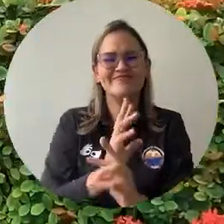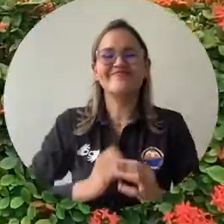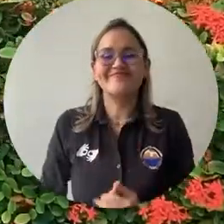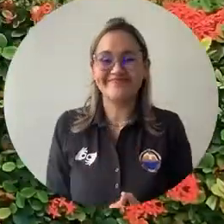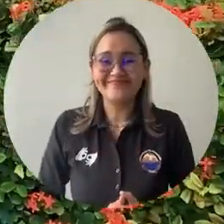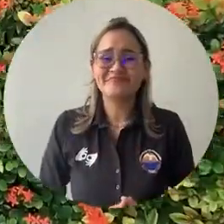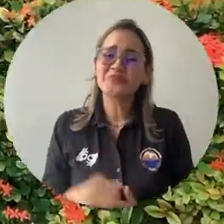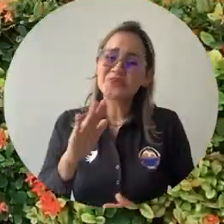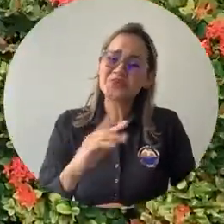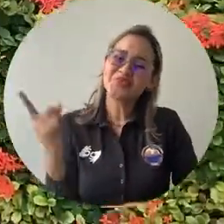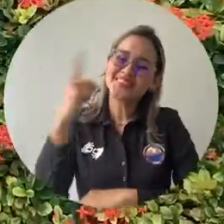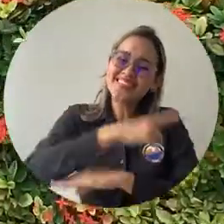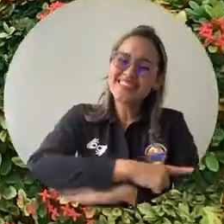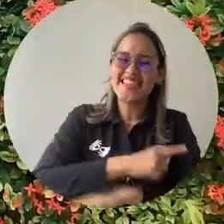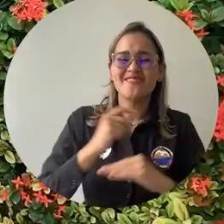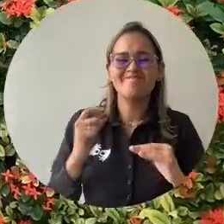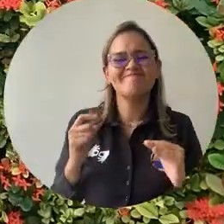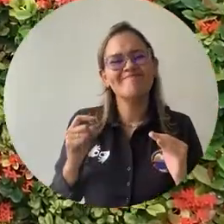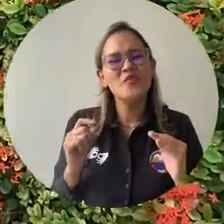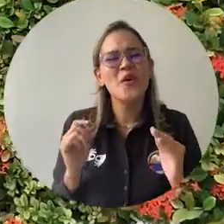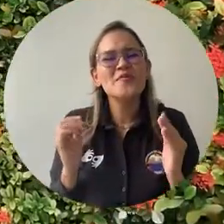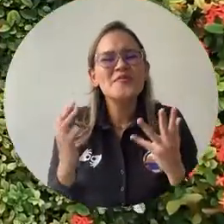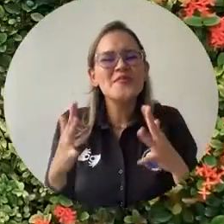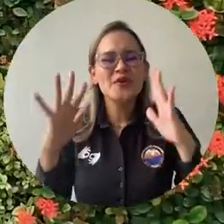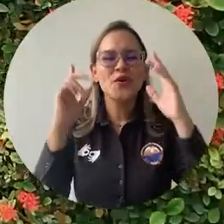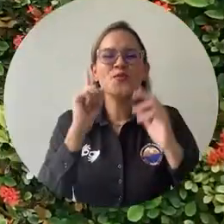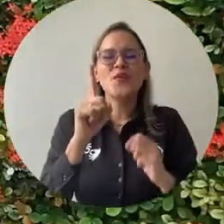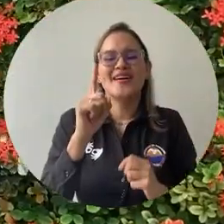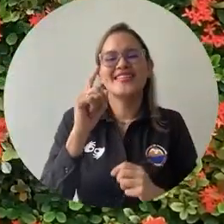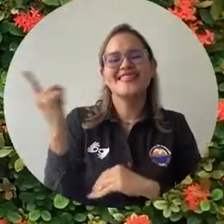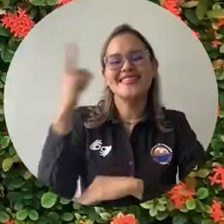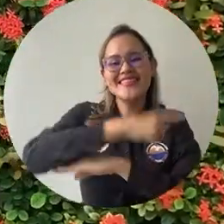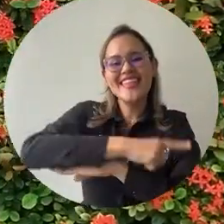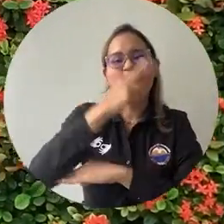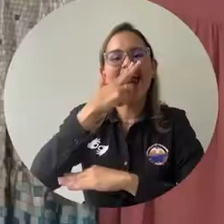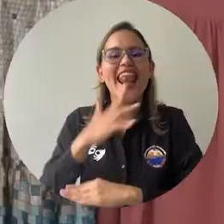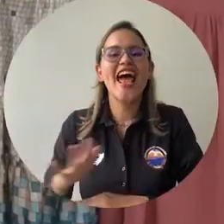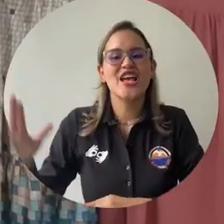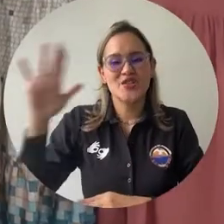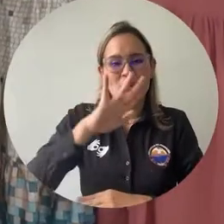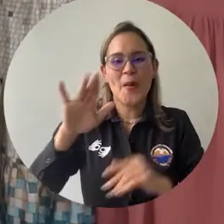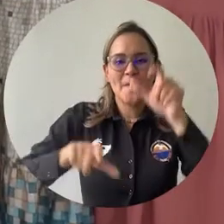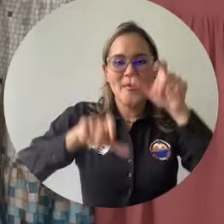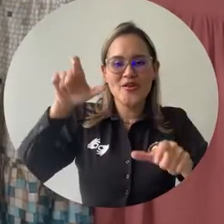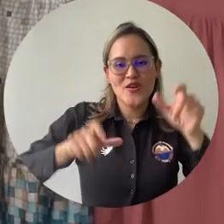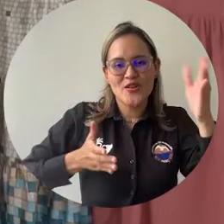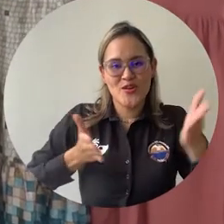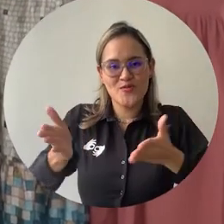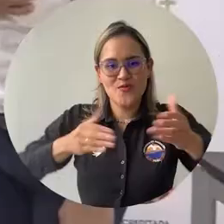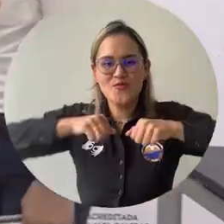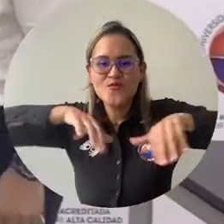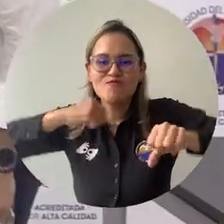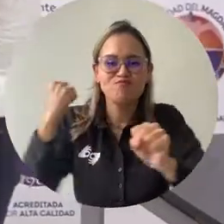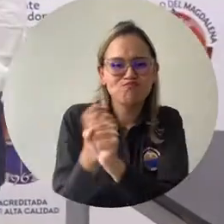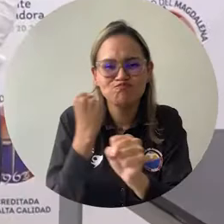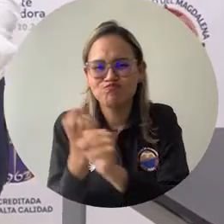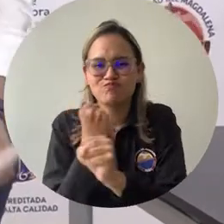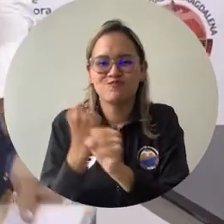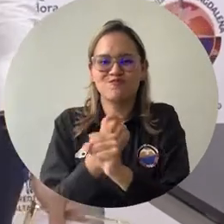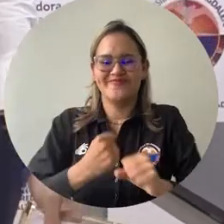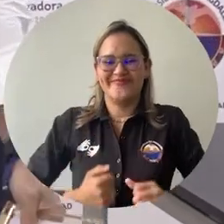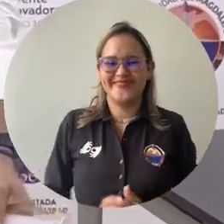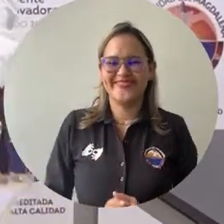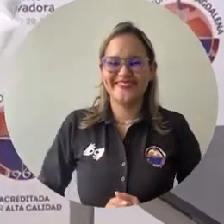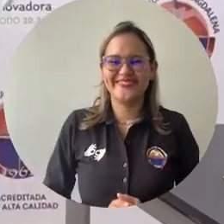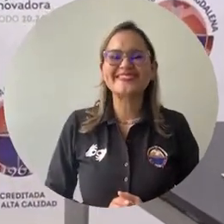de distinción se realizó como parte de la conmemoración del Día Nacional del Servidor Público. Nuestra Casa de Estudios Superiores, a través de la Dirección